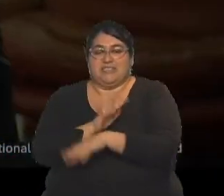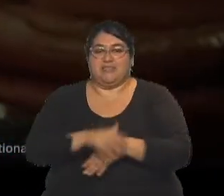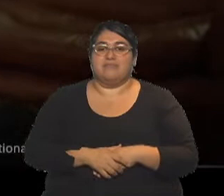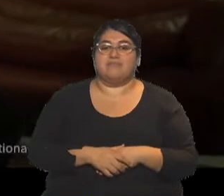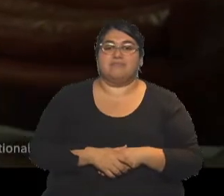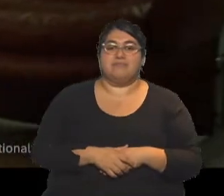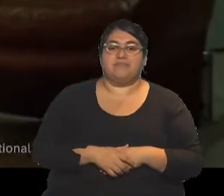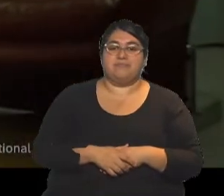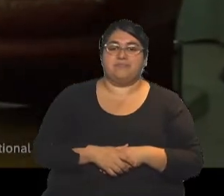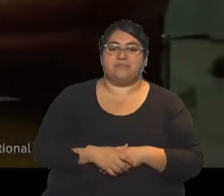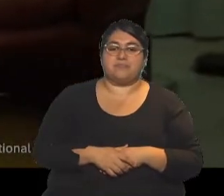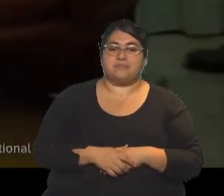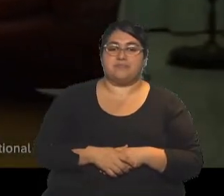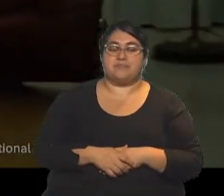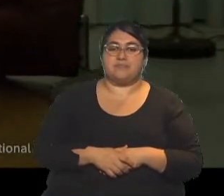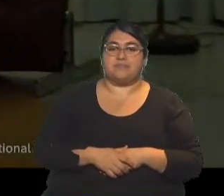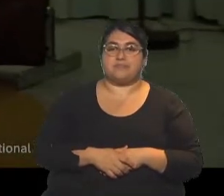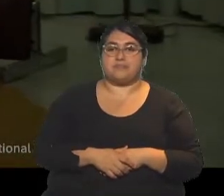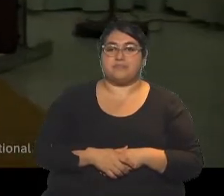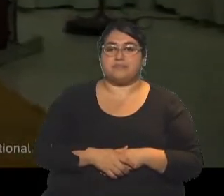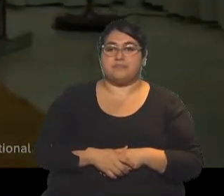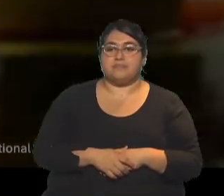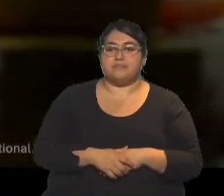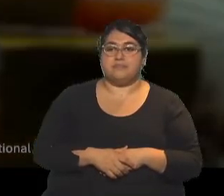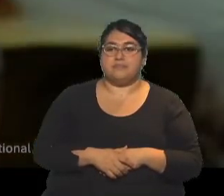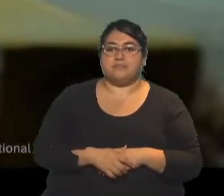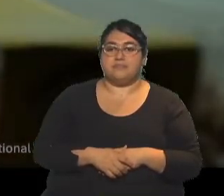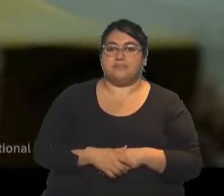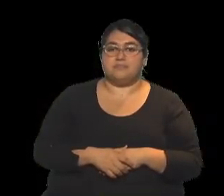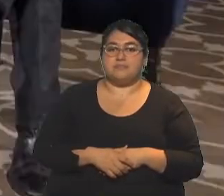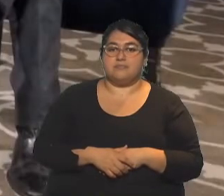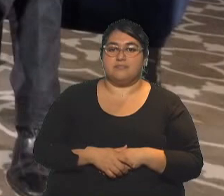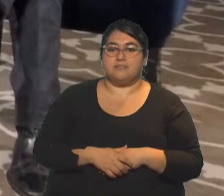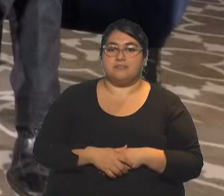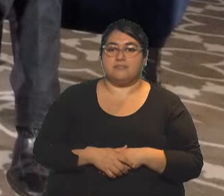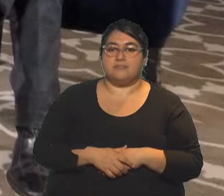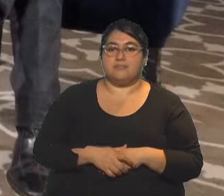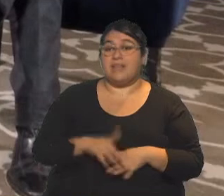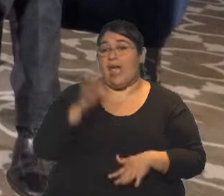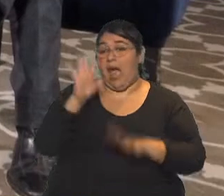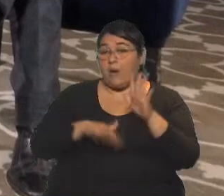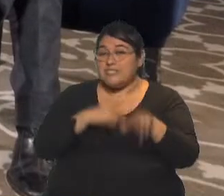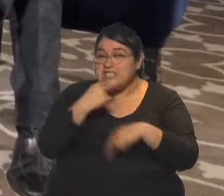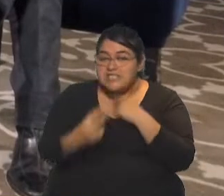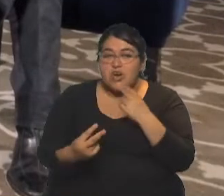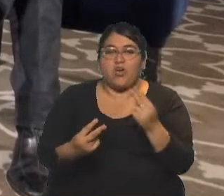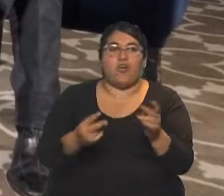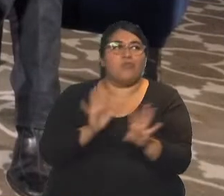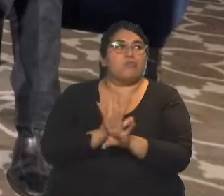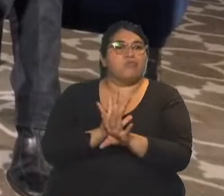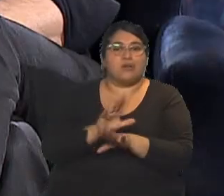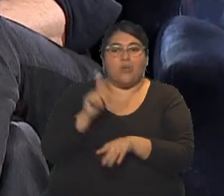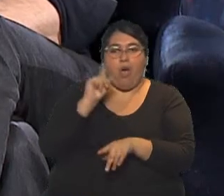Toda mi vida me manejé siguiendo el manual de instrucciones, haciendo lo que se esperaba de mí. A veces los hijos son los que te ponen en caja,